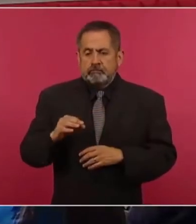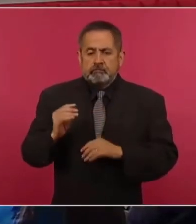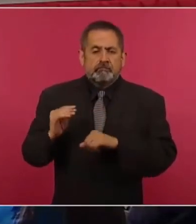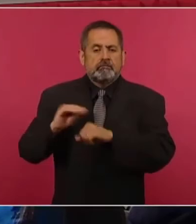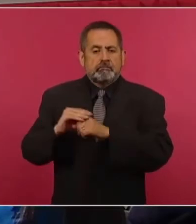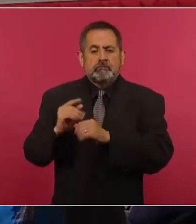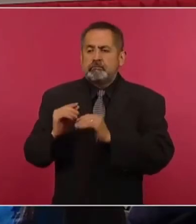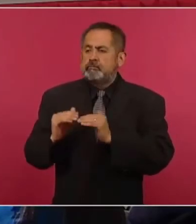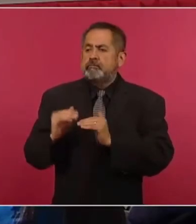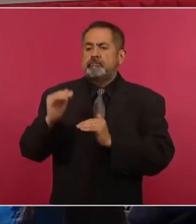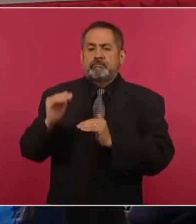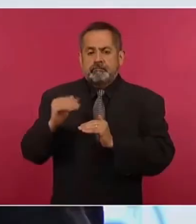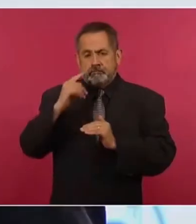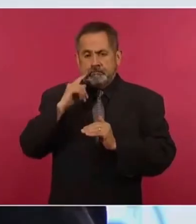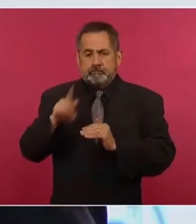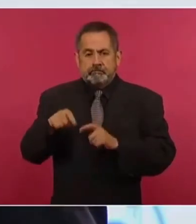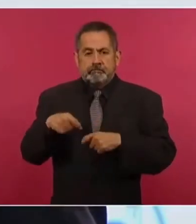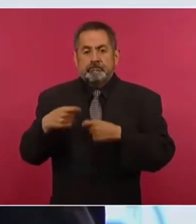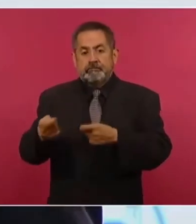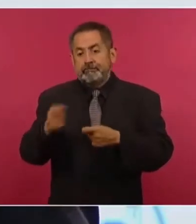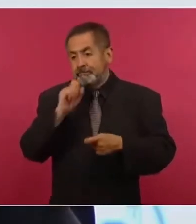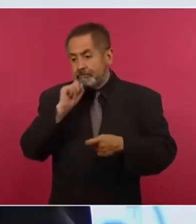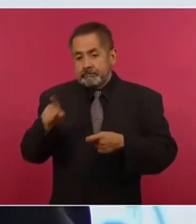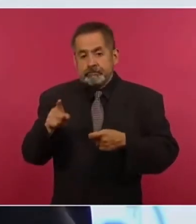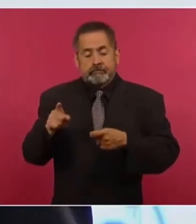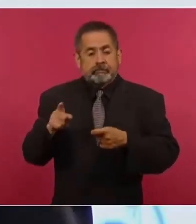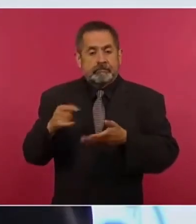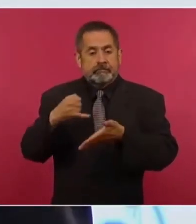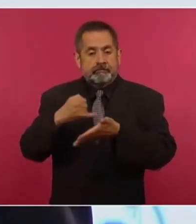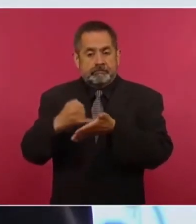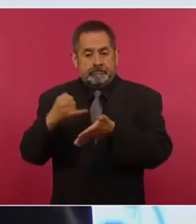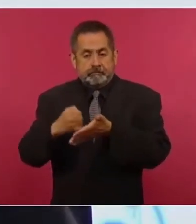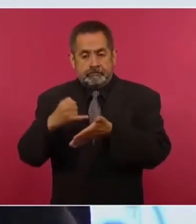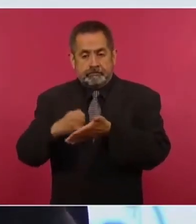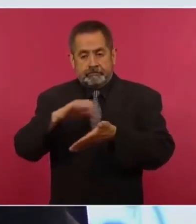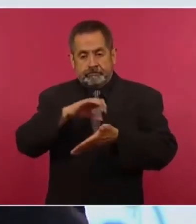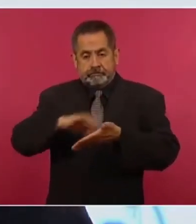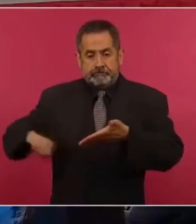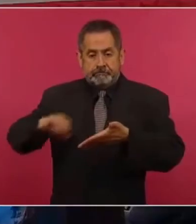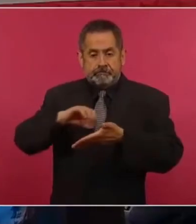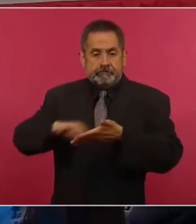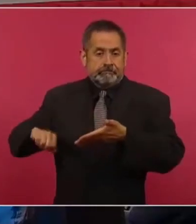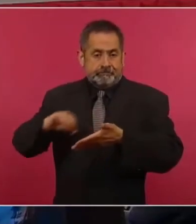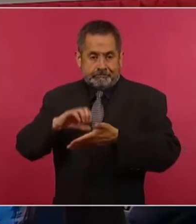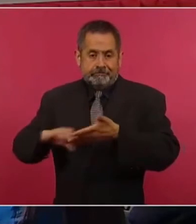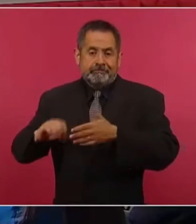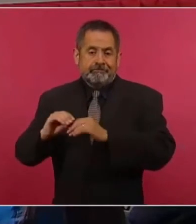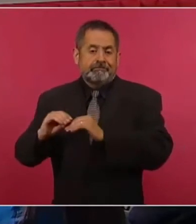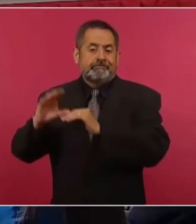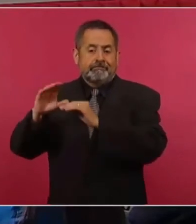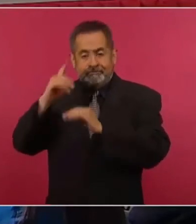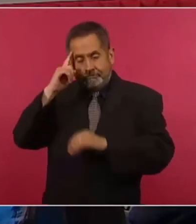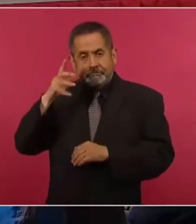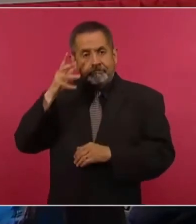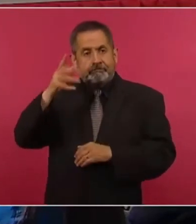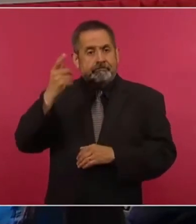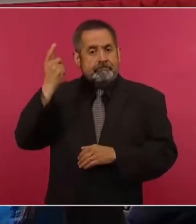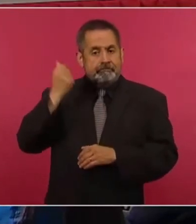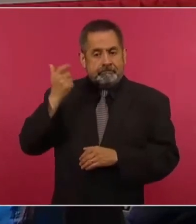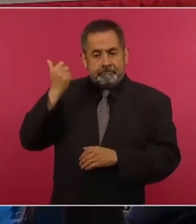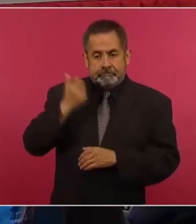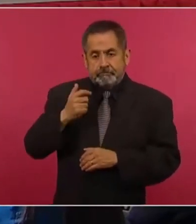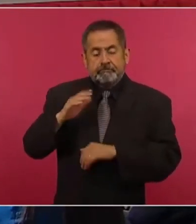aumento en las contribuciones para su retiro. Esto es lo que estamos presentando hoy.